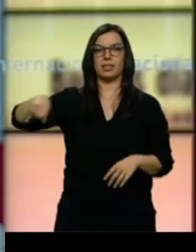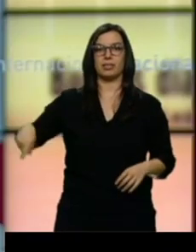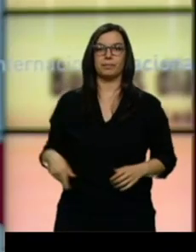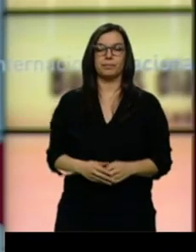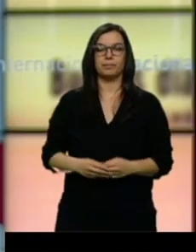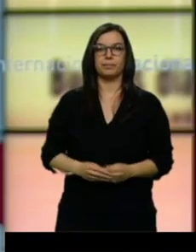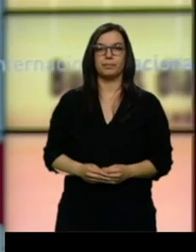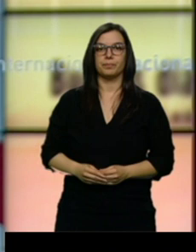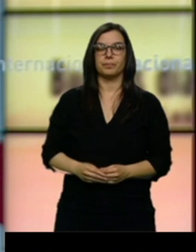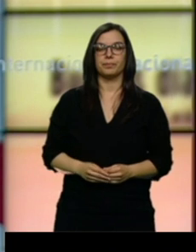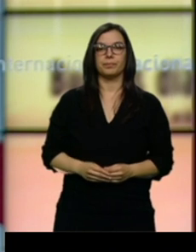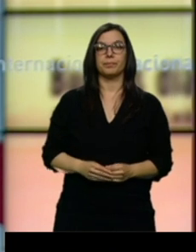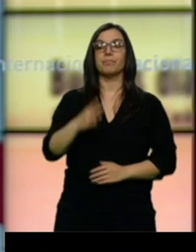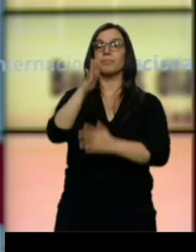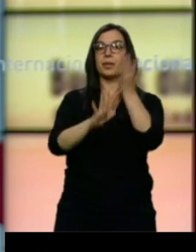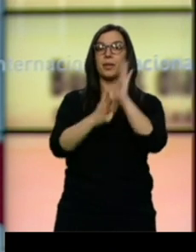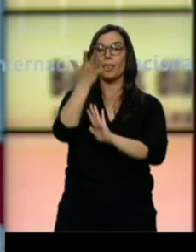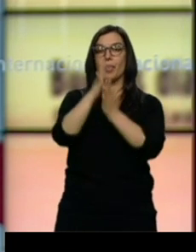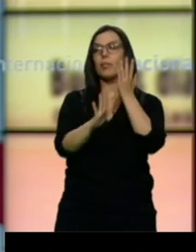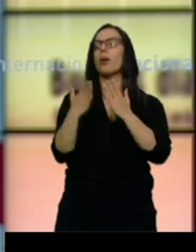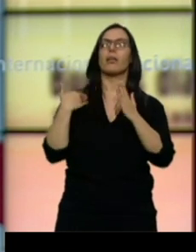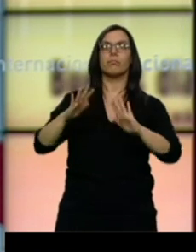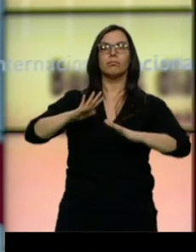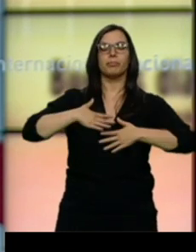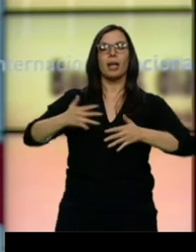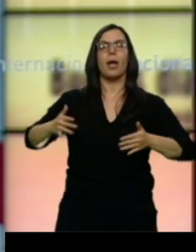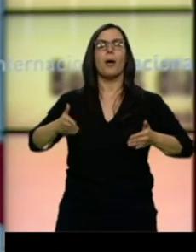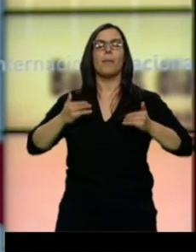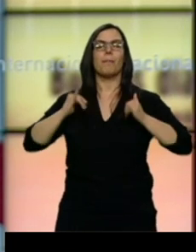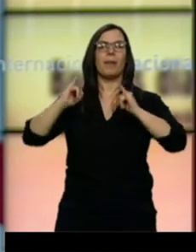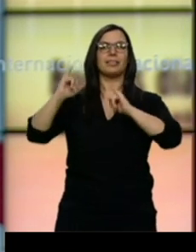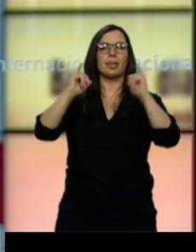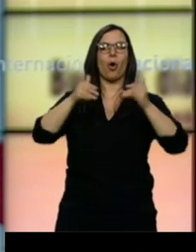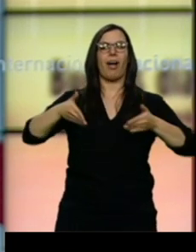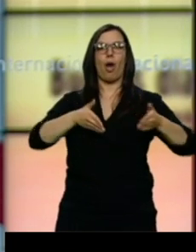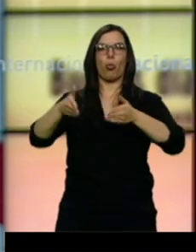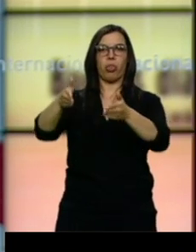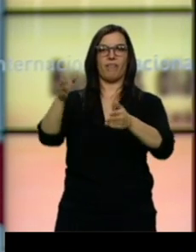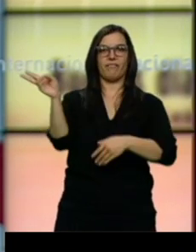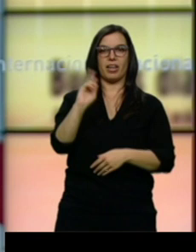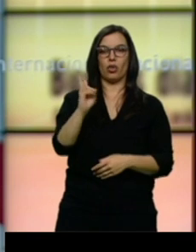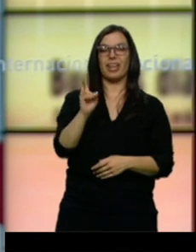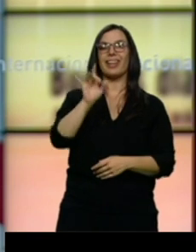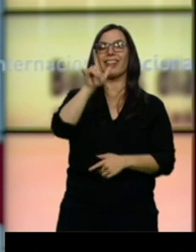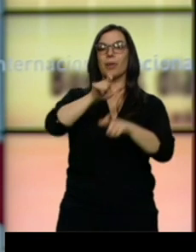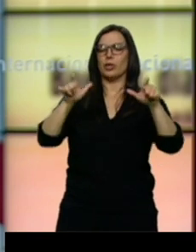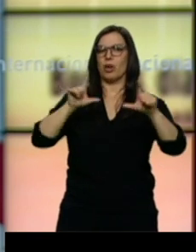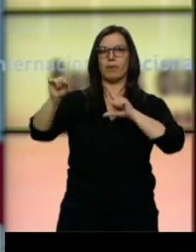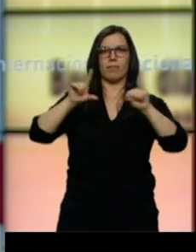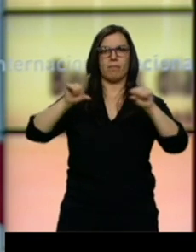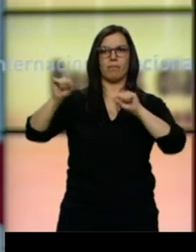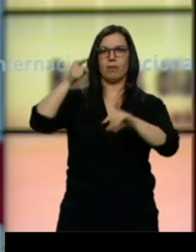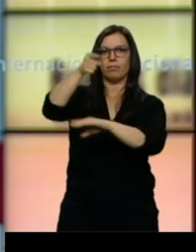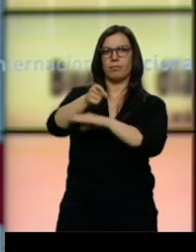Un incendio ha sorprendido a los vecinos del Paseo del Cauce de Valladolid. 15 personas tuvieron que ser desalojadas por los bomberos. 9 de ellas